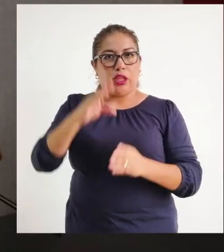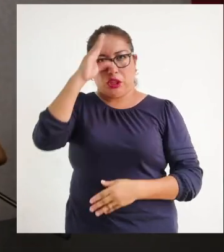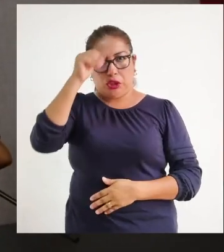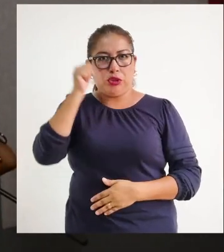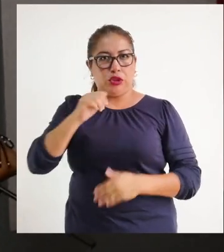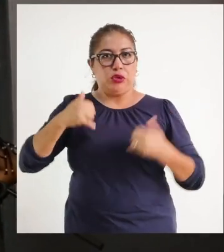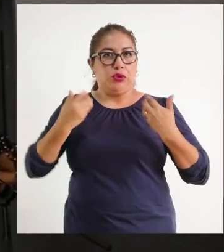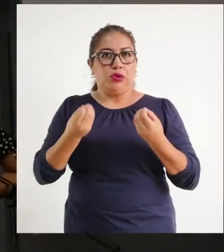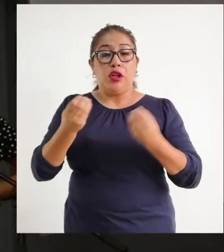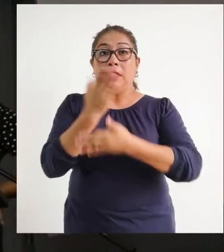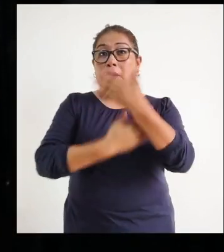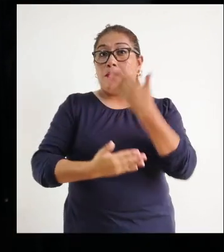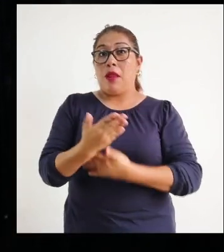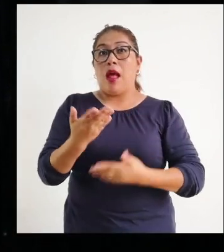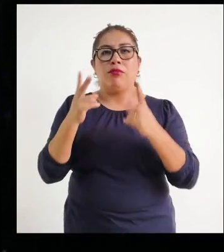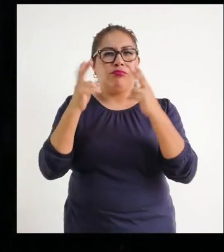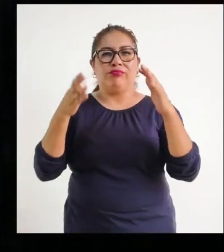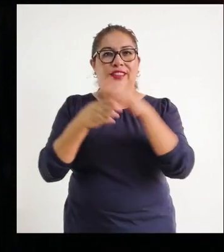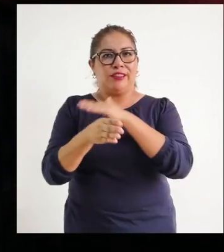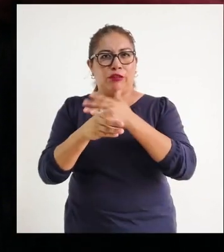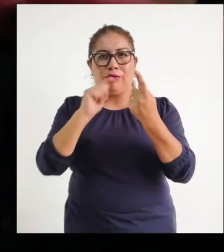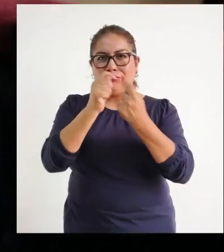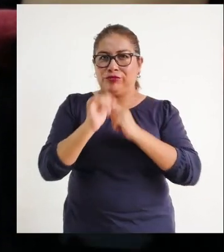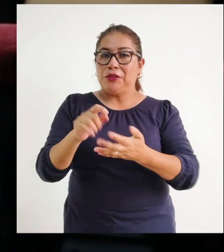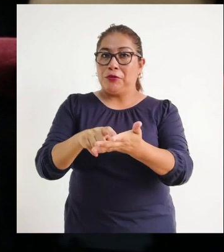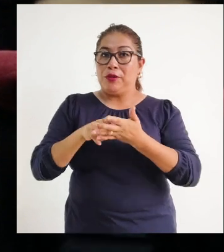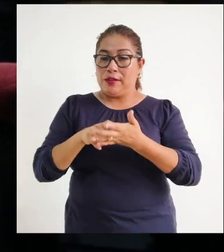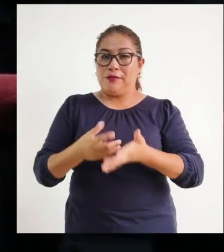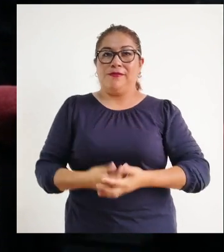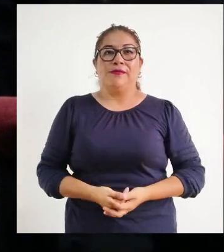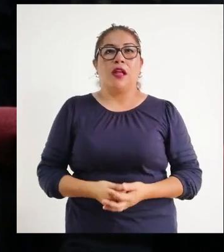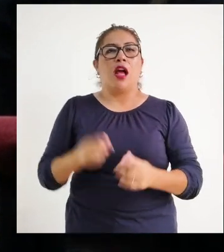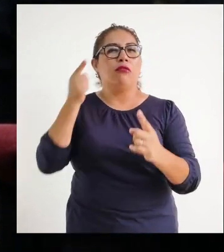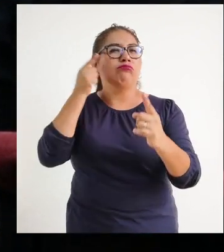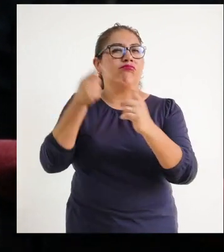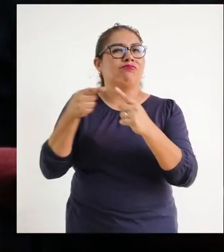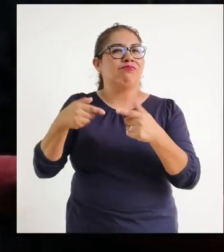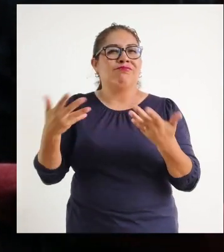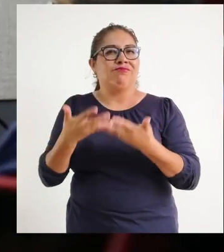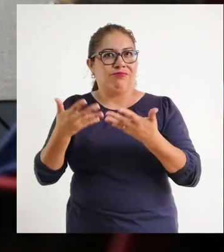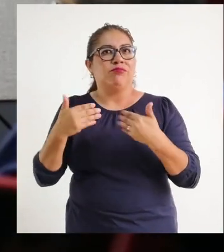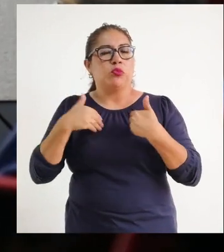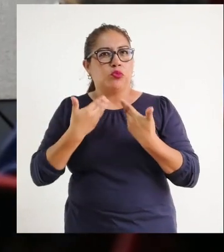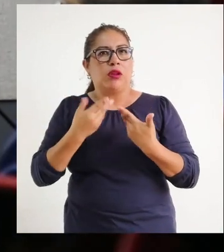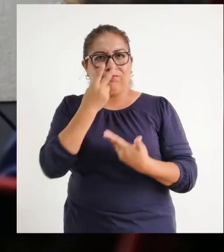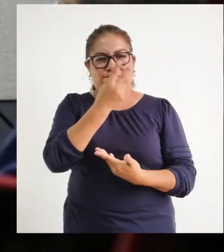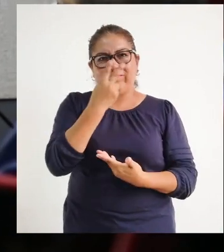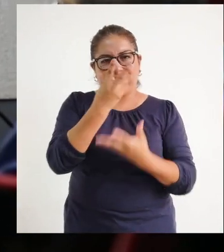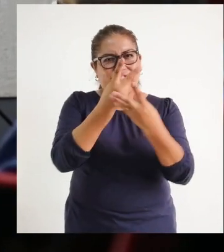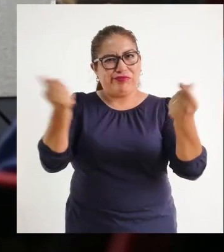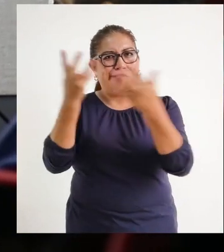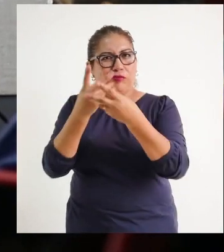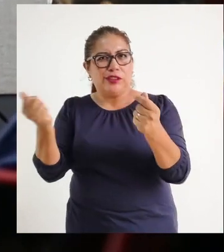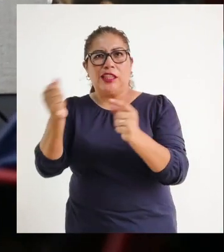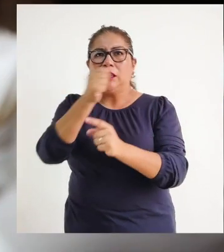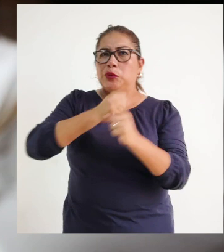Niños y Adolescentes con Discapacidad, Accesibilidad, Ajustes y Obligaciones, con la finalidad de visibilizar la situación de los